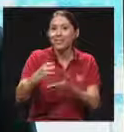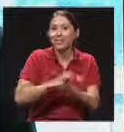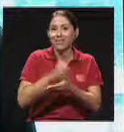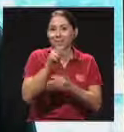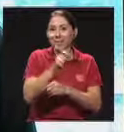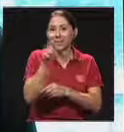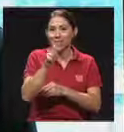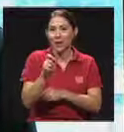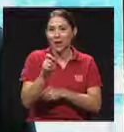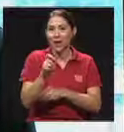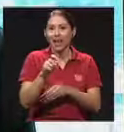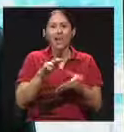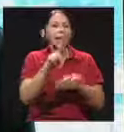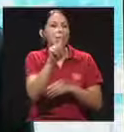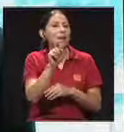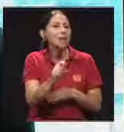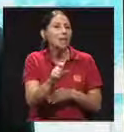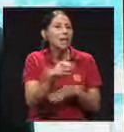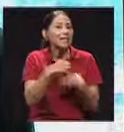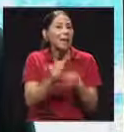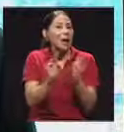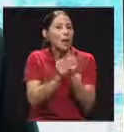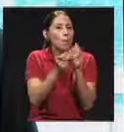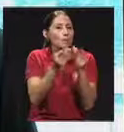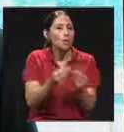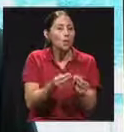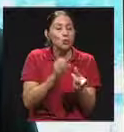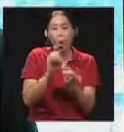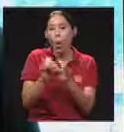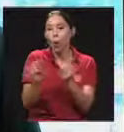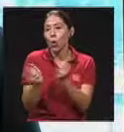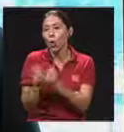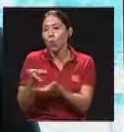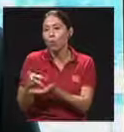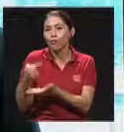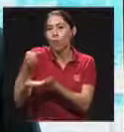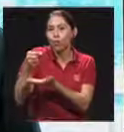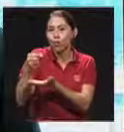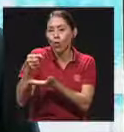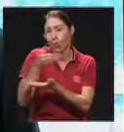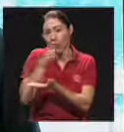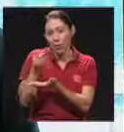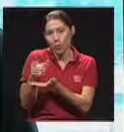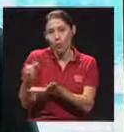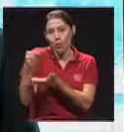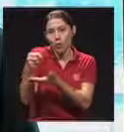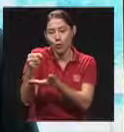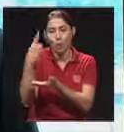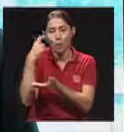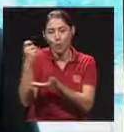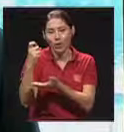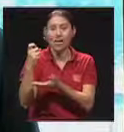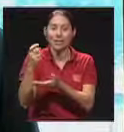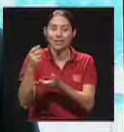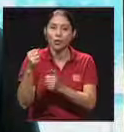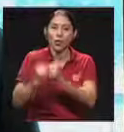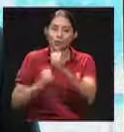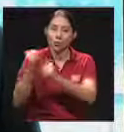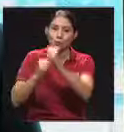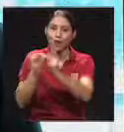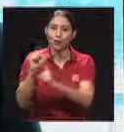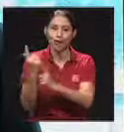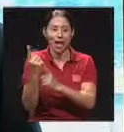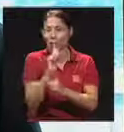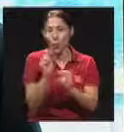decíamos que se haga por medio de presupuesto o por medio de un fondo. El ideal que se haga por medio de un fondo porque se estructura de acuerdo a política social y no de acuerdo a política fiscal.